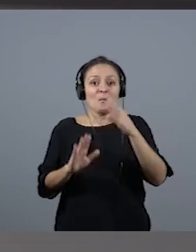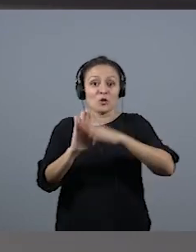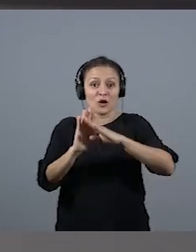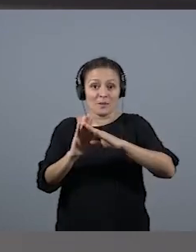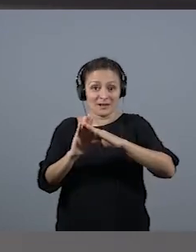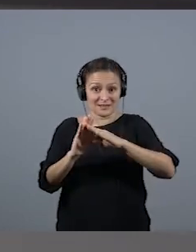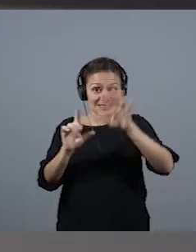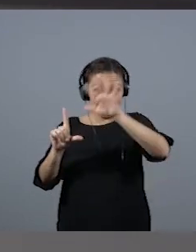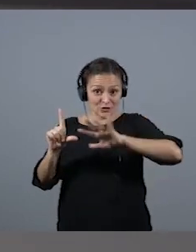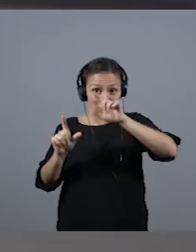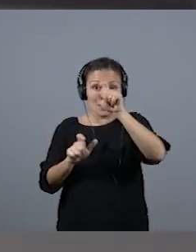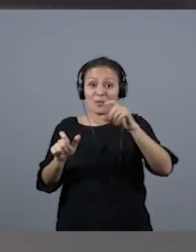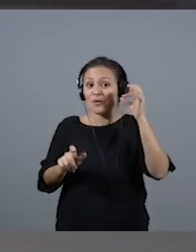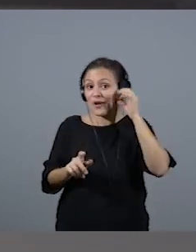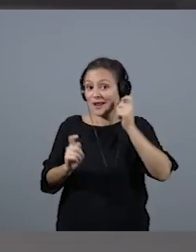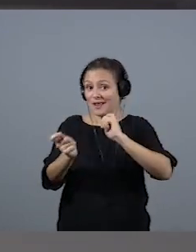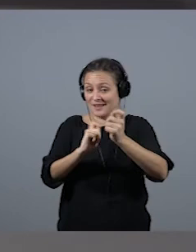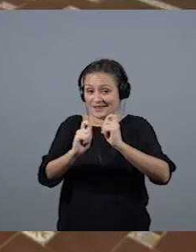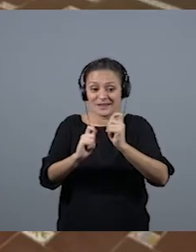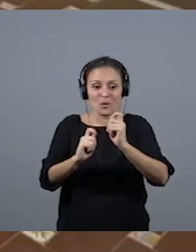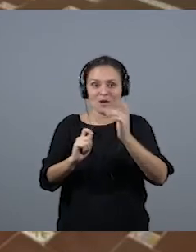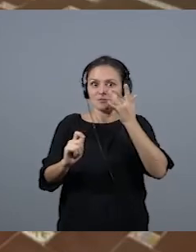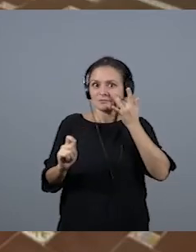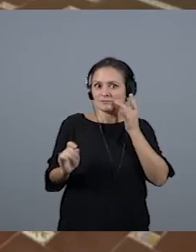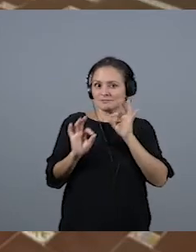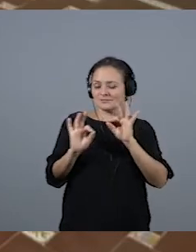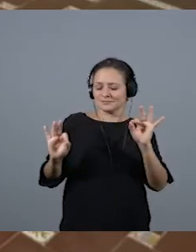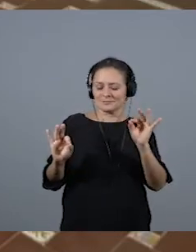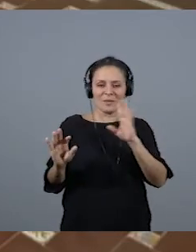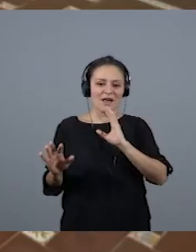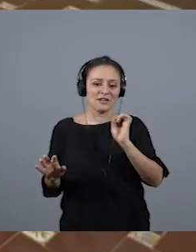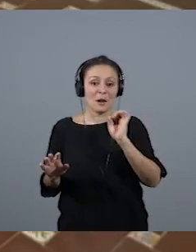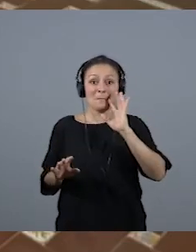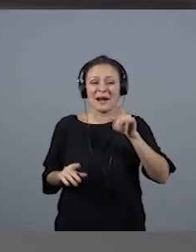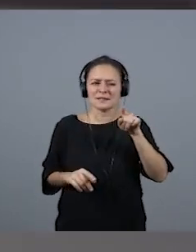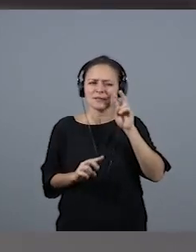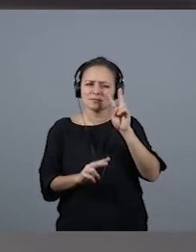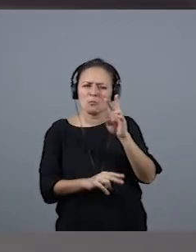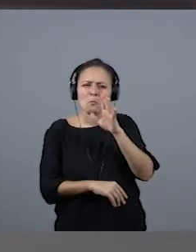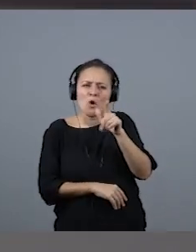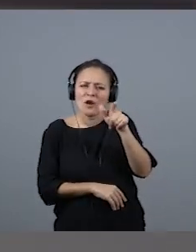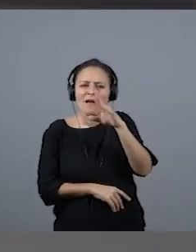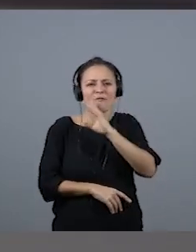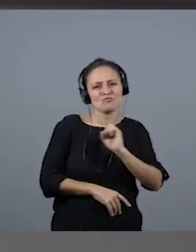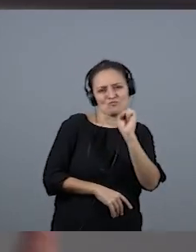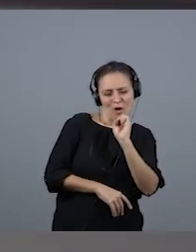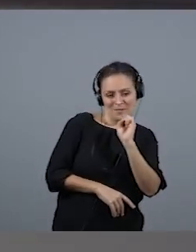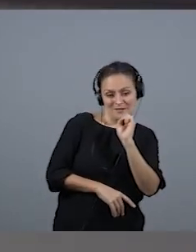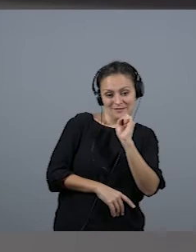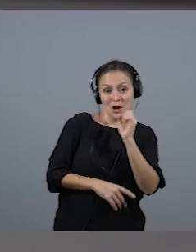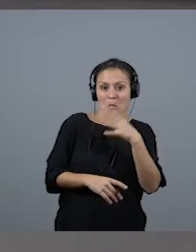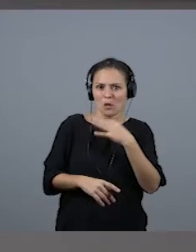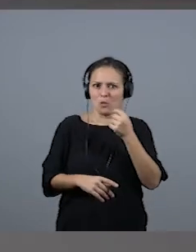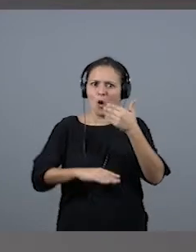conductoras impolutas, estupendas y maravillosas, que parece que las han puesto ahí porque son monas, ¿no? Y quizás esa es la barrera que falta por